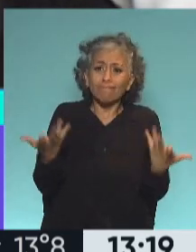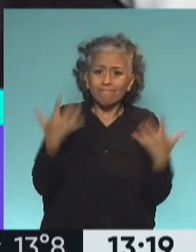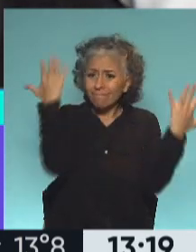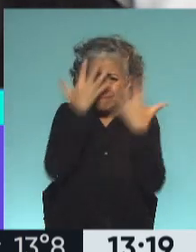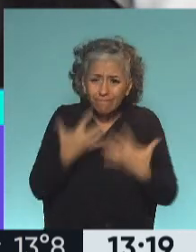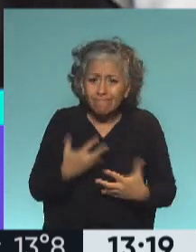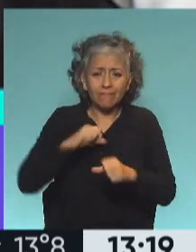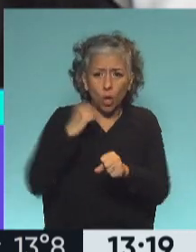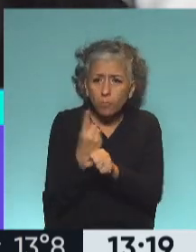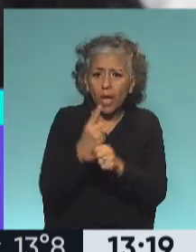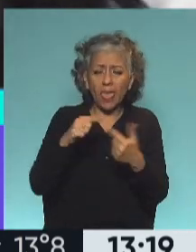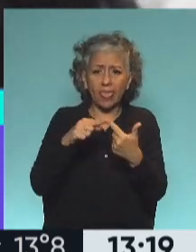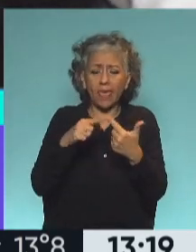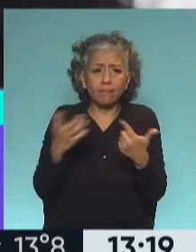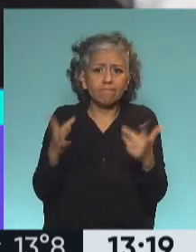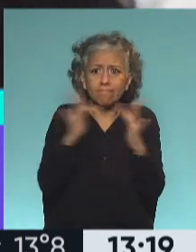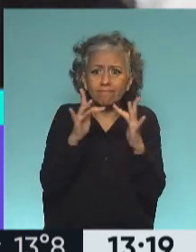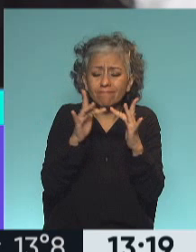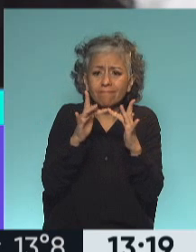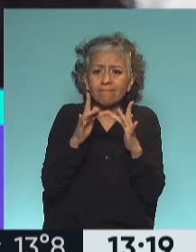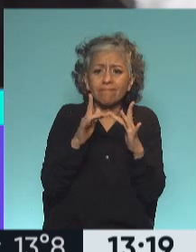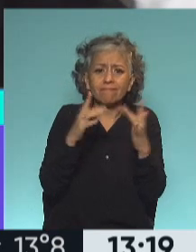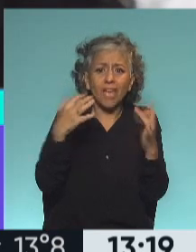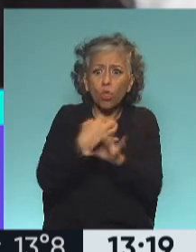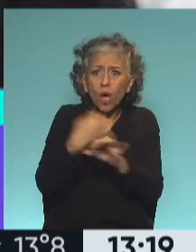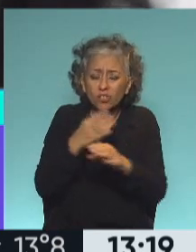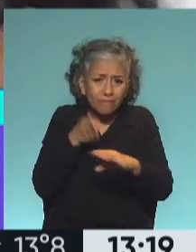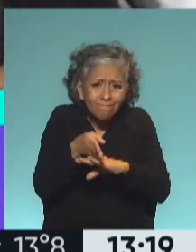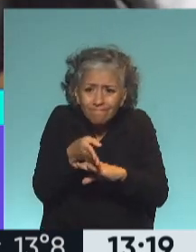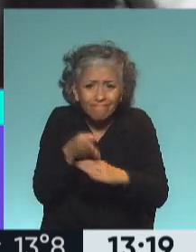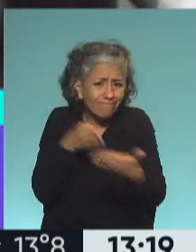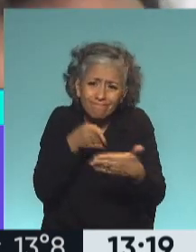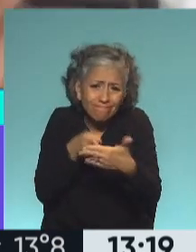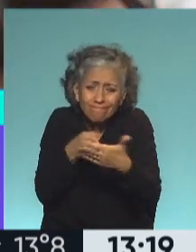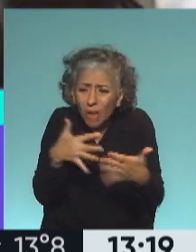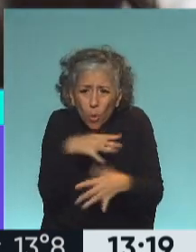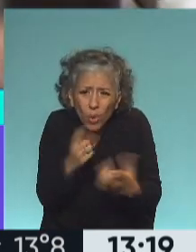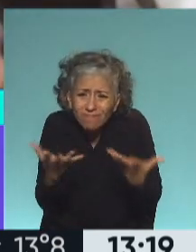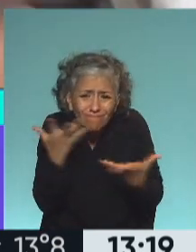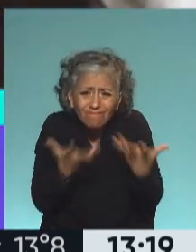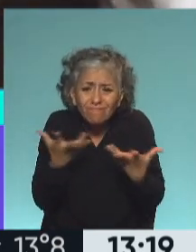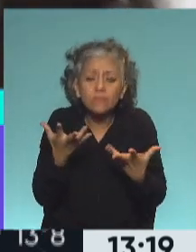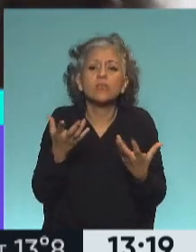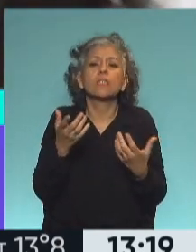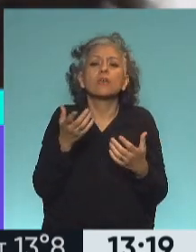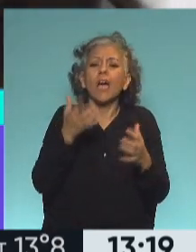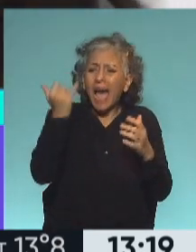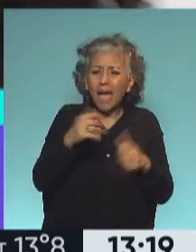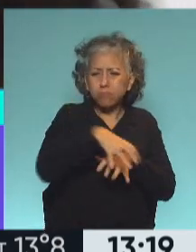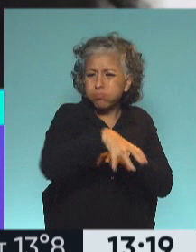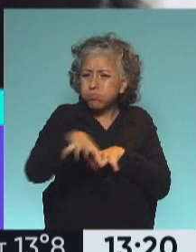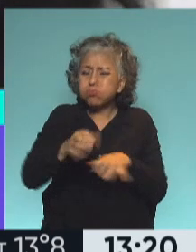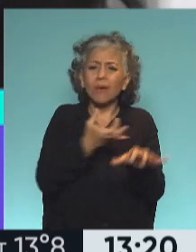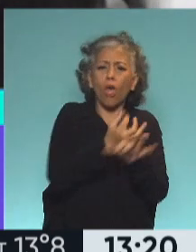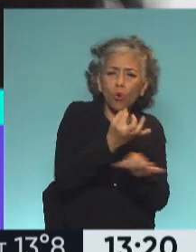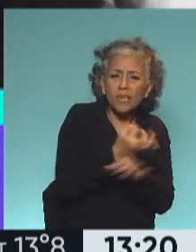acceder a un campus virtual, y además, más allá de los derechos que estábamos nombrando, educación, trabajo,